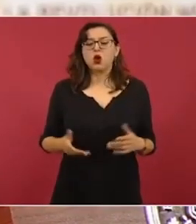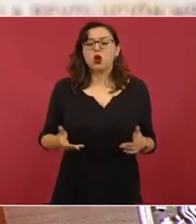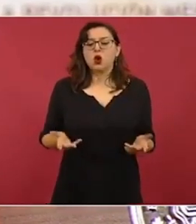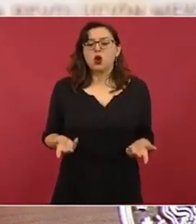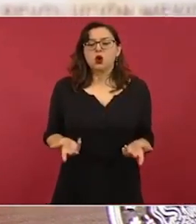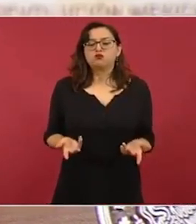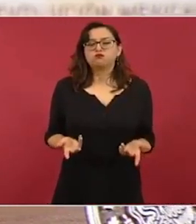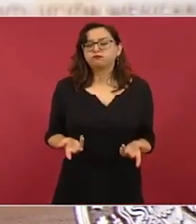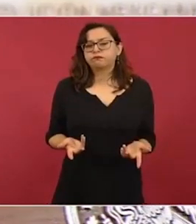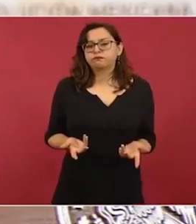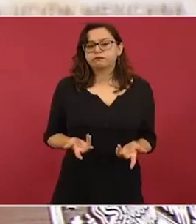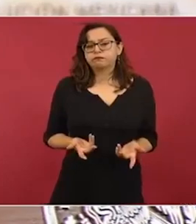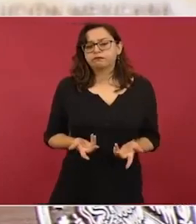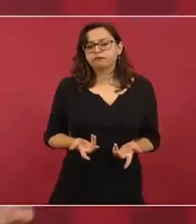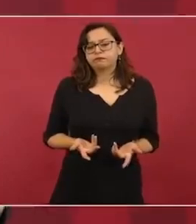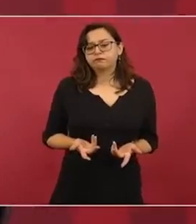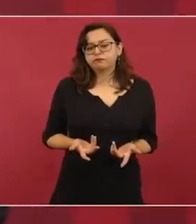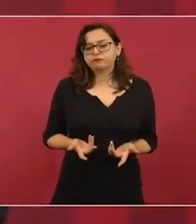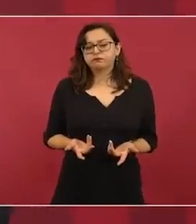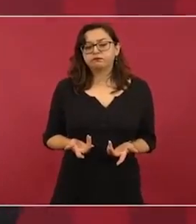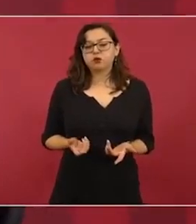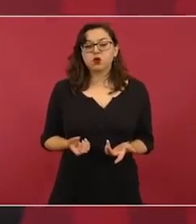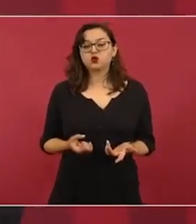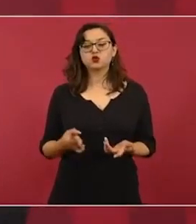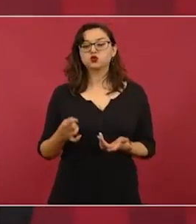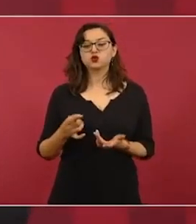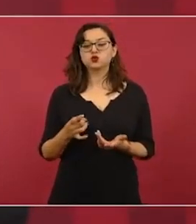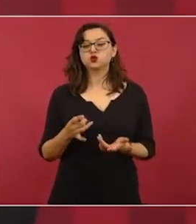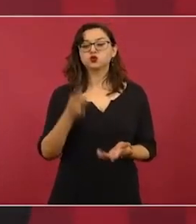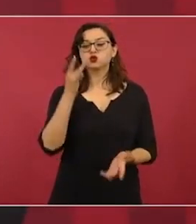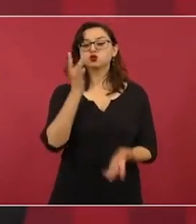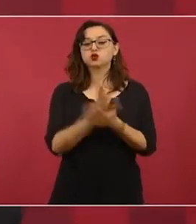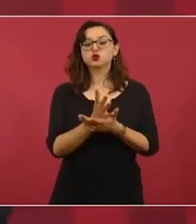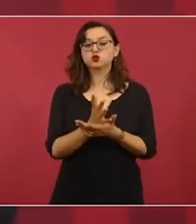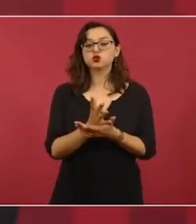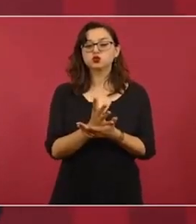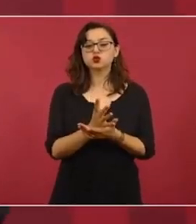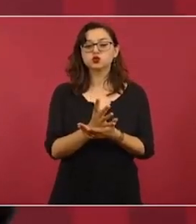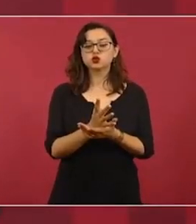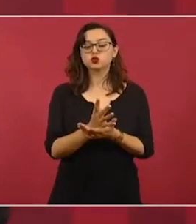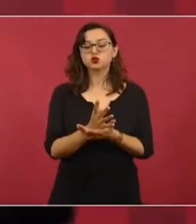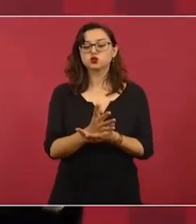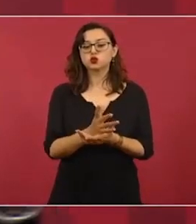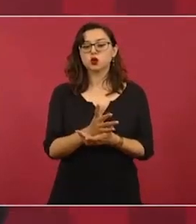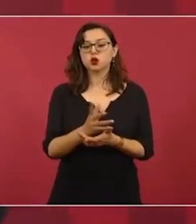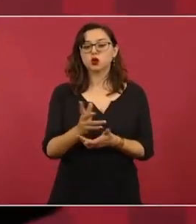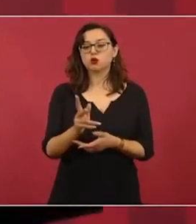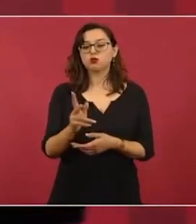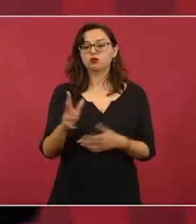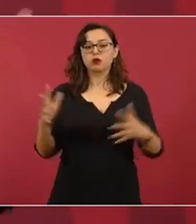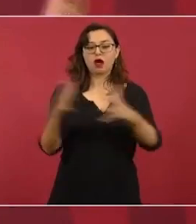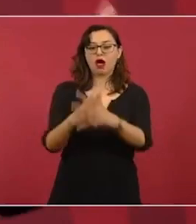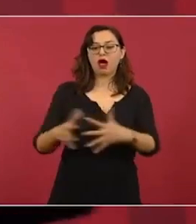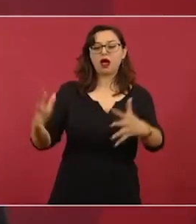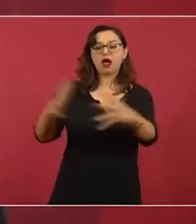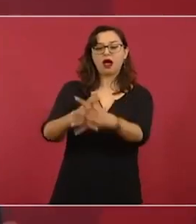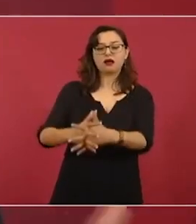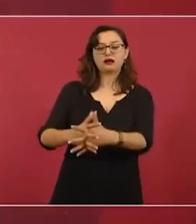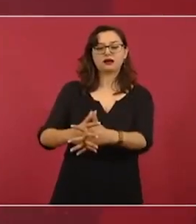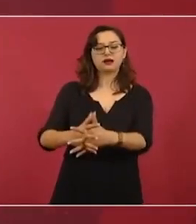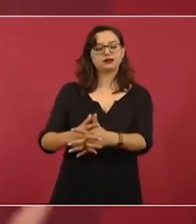de enfrentamientos de los pueblos, no,